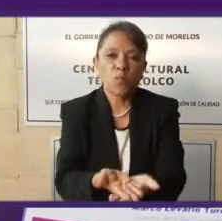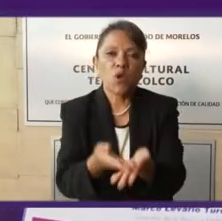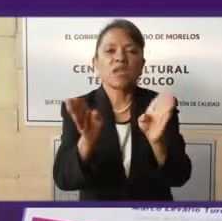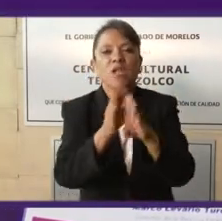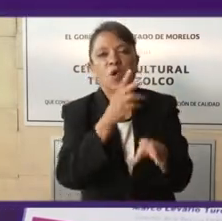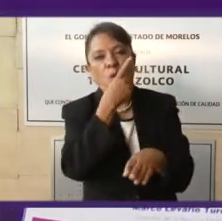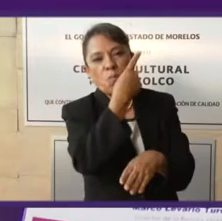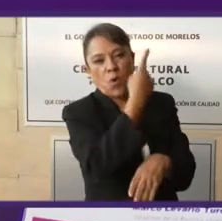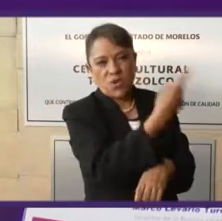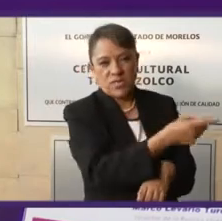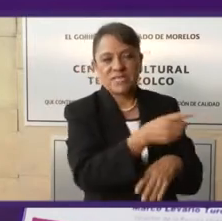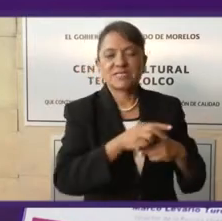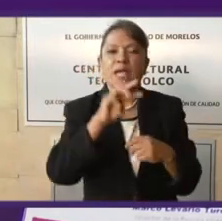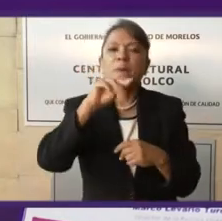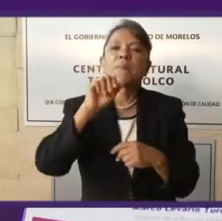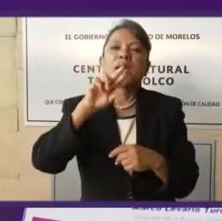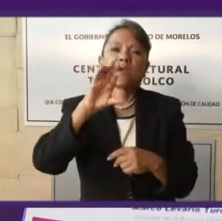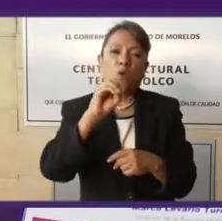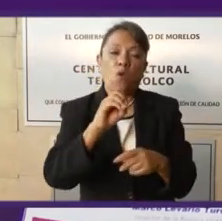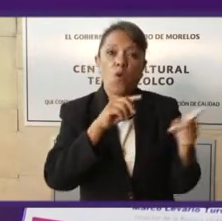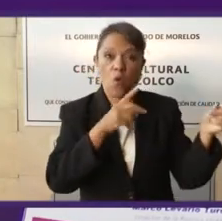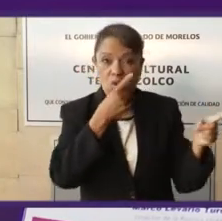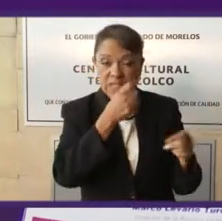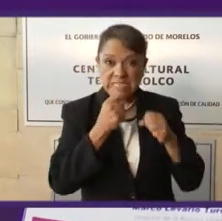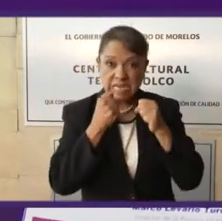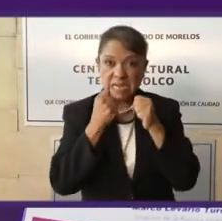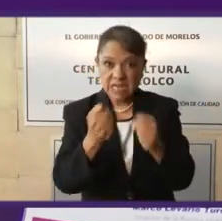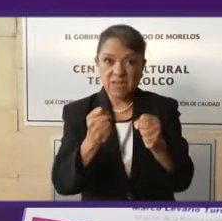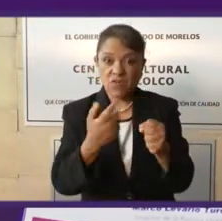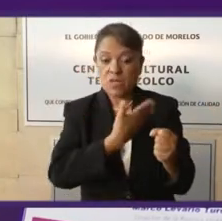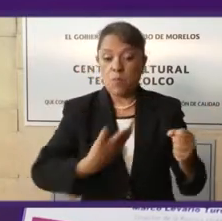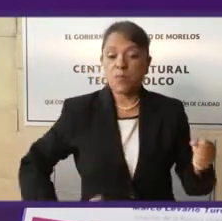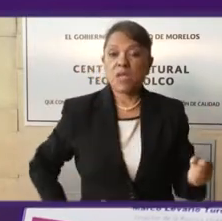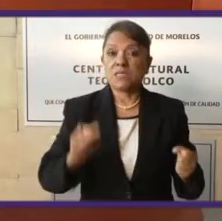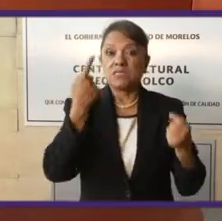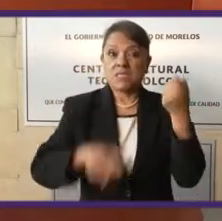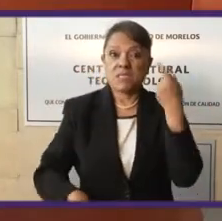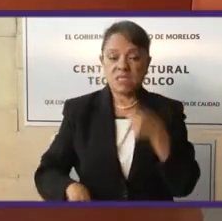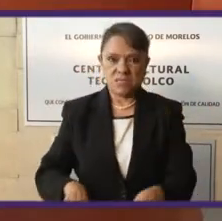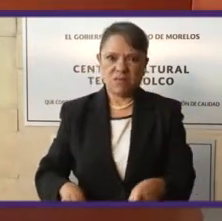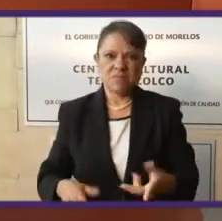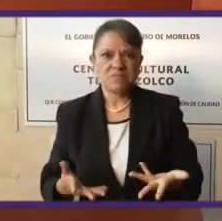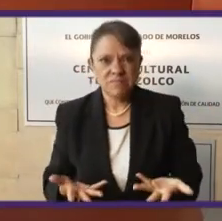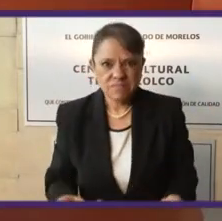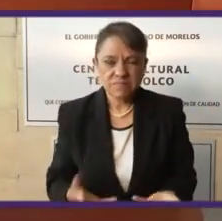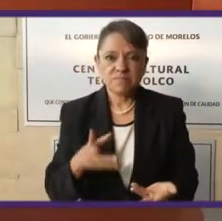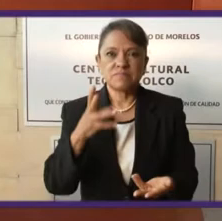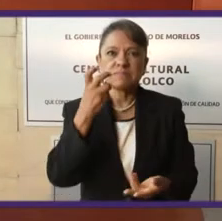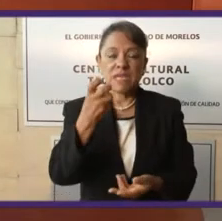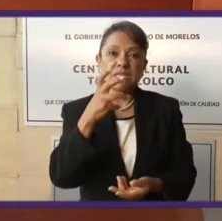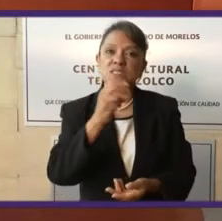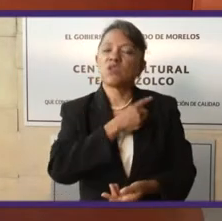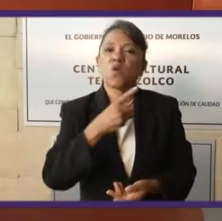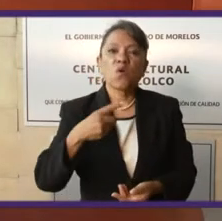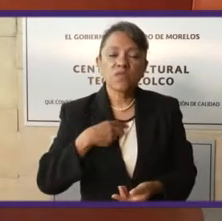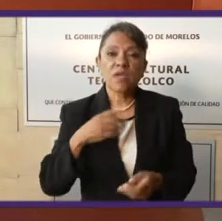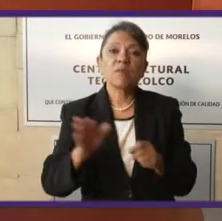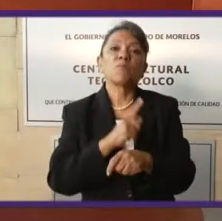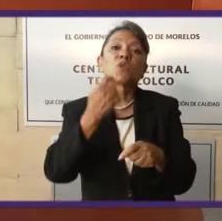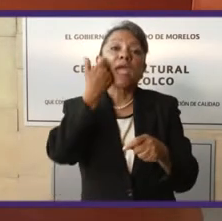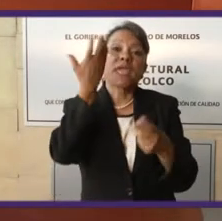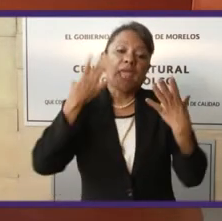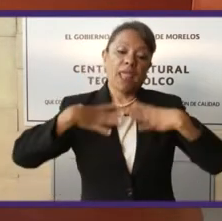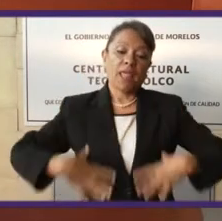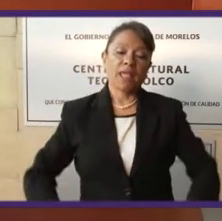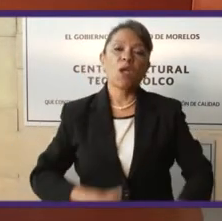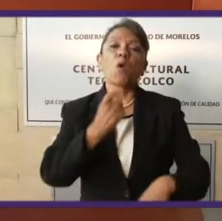a su manera Marco Levario, reforzar el presidencialismo anacrónico con un ropaje mesiánico,